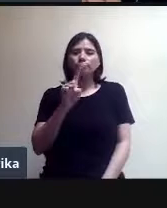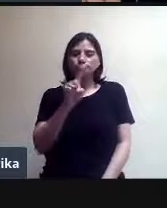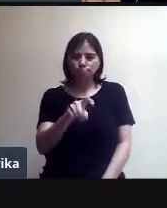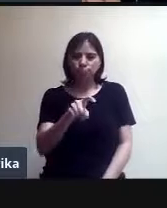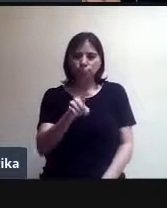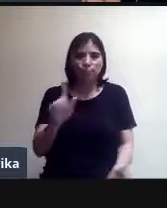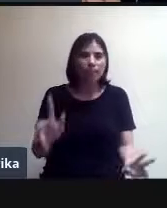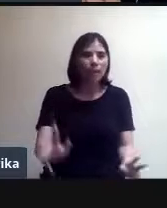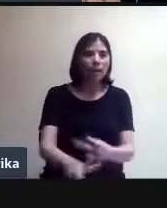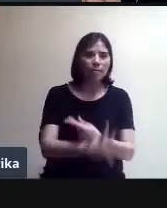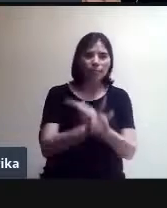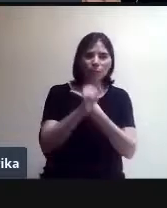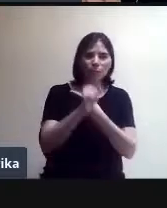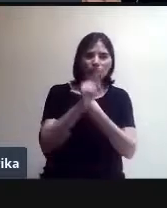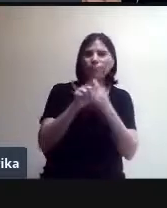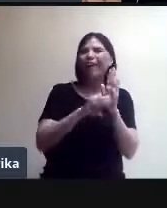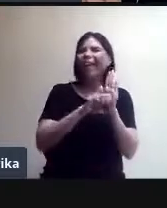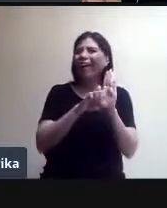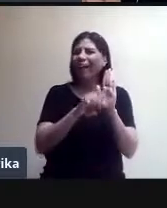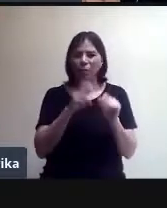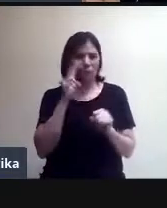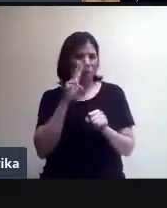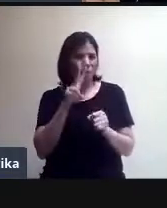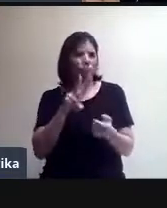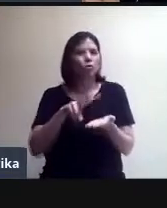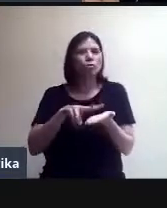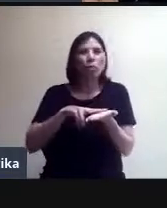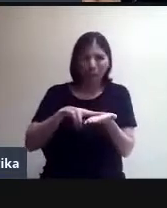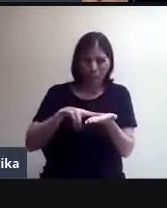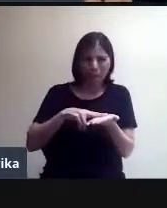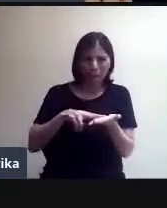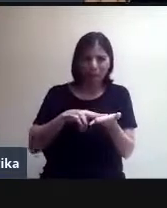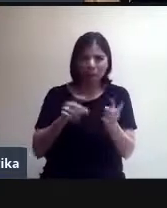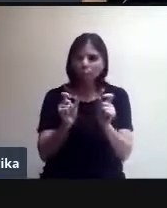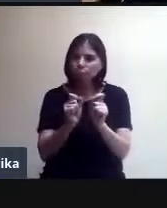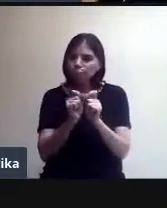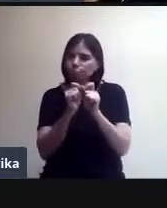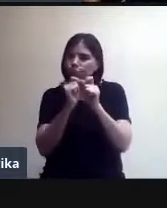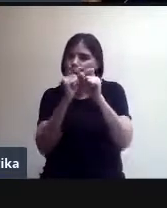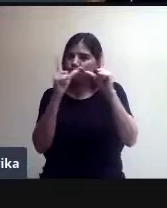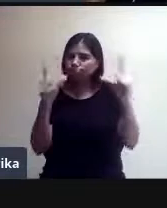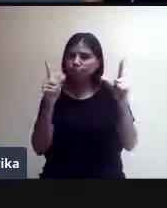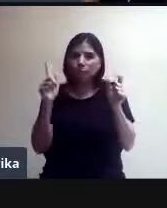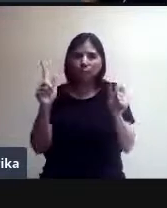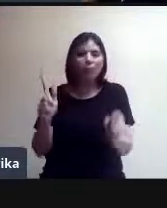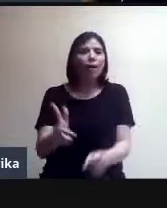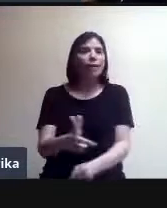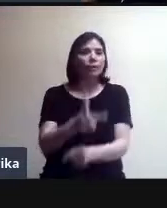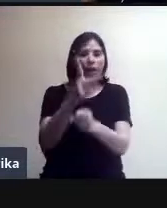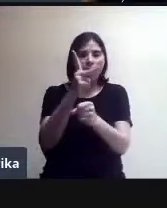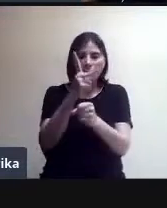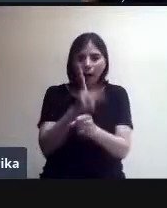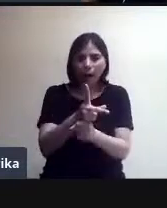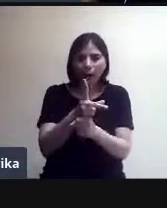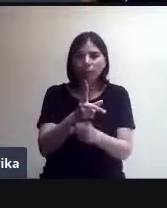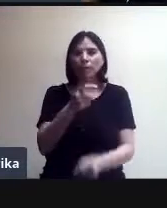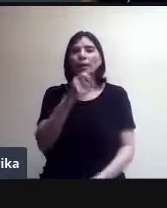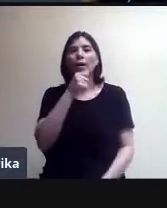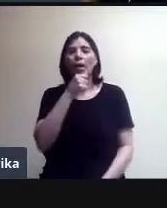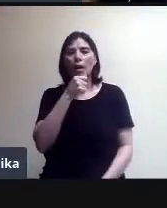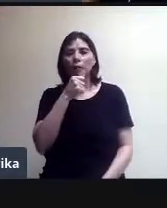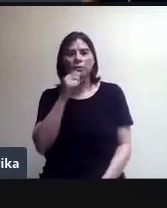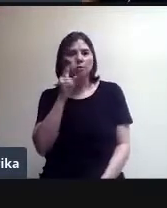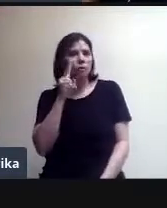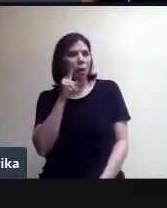por ejemplo, la que está en verde, y entonces se despliega la cámara, el micrófono, y